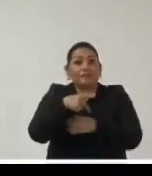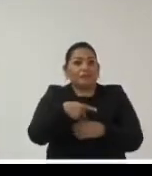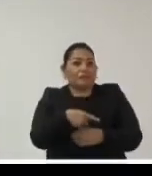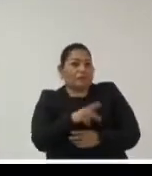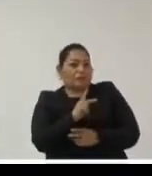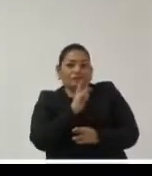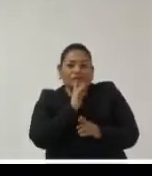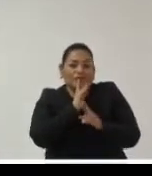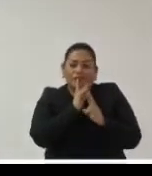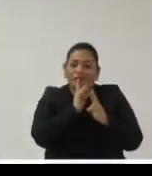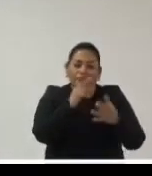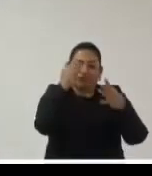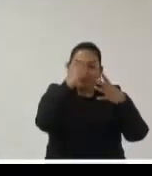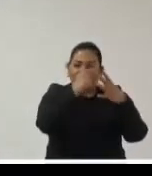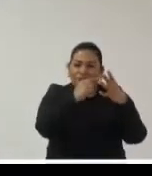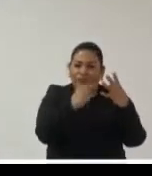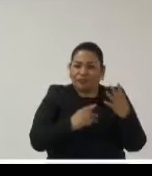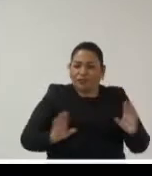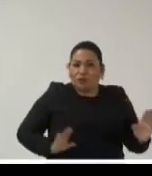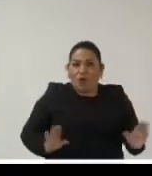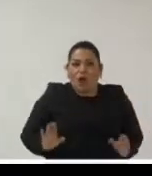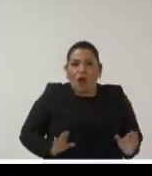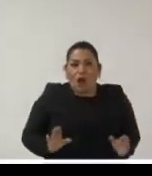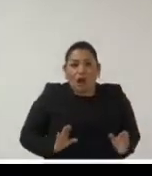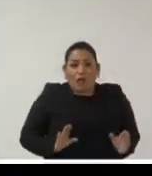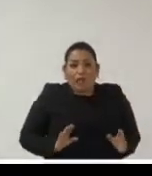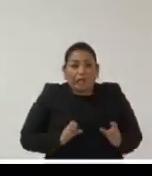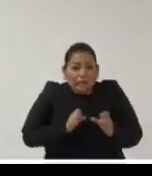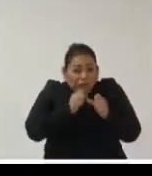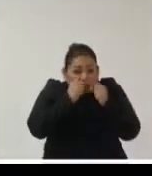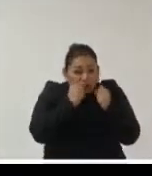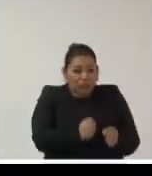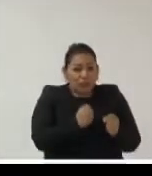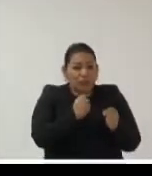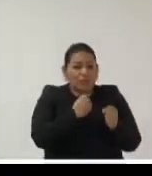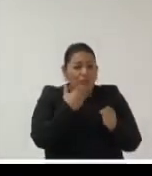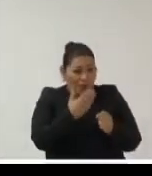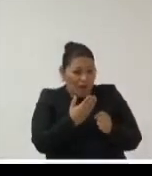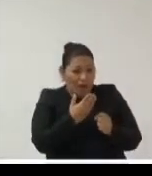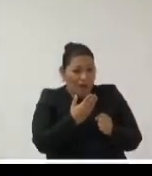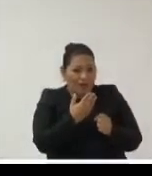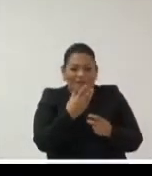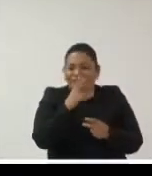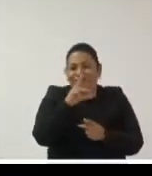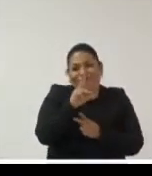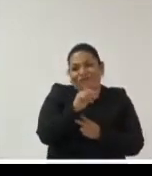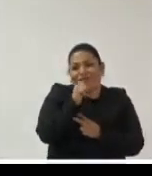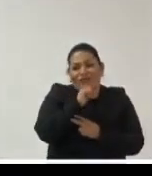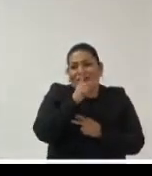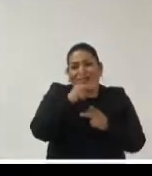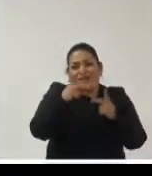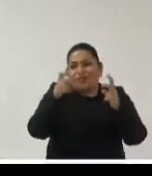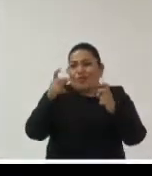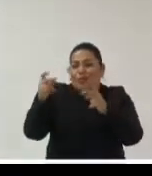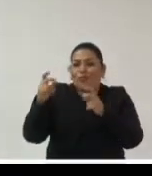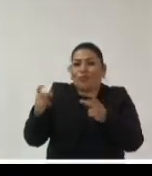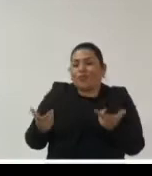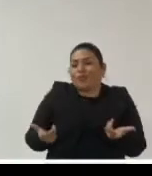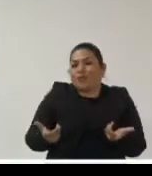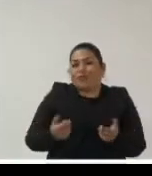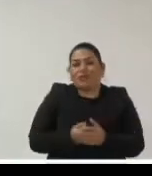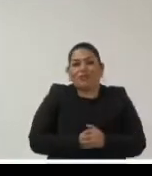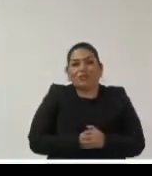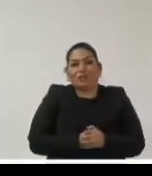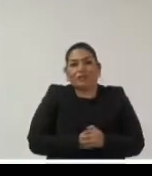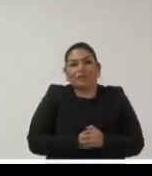que no responde a la característica de conservación de los documentos archivísticamente hablando y por el otro